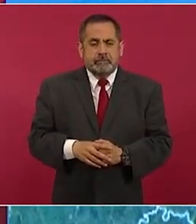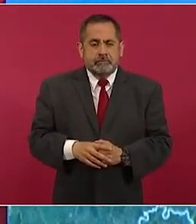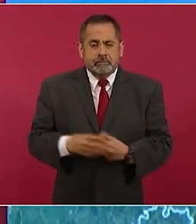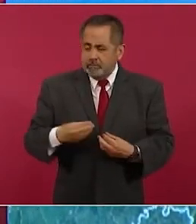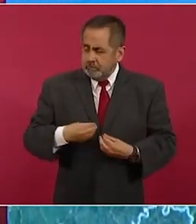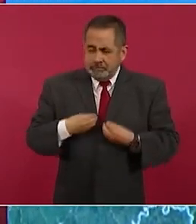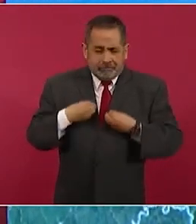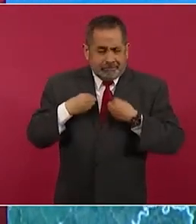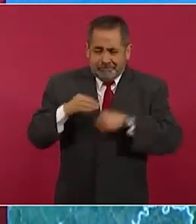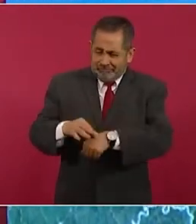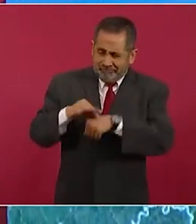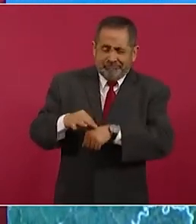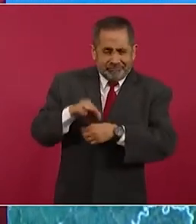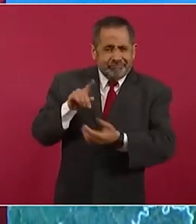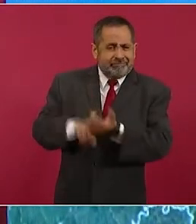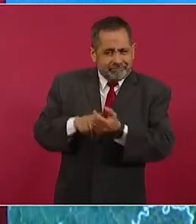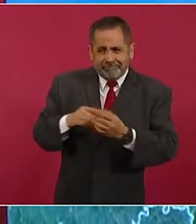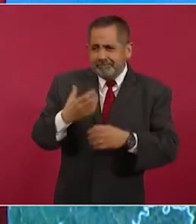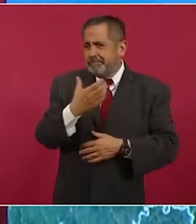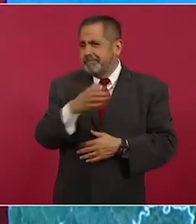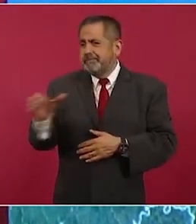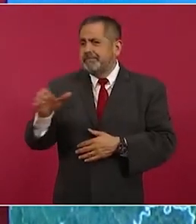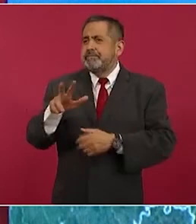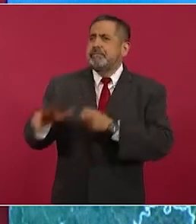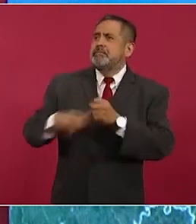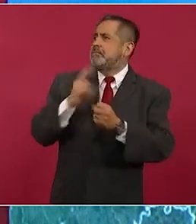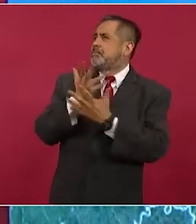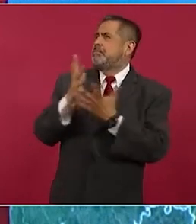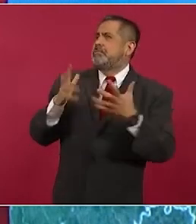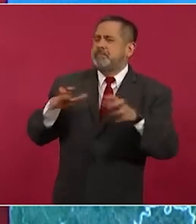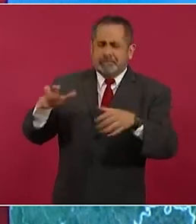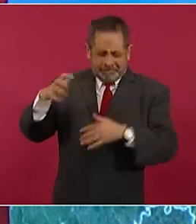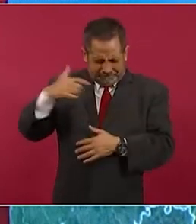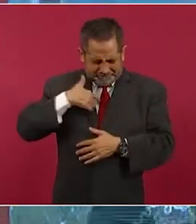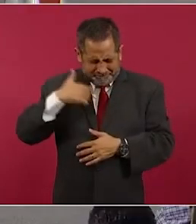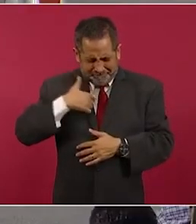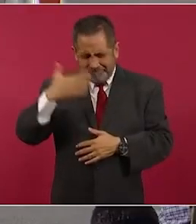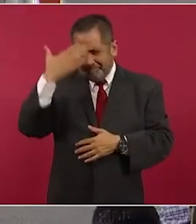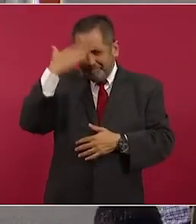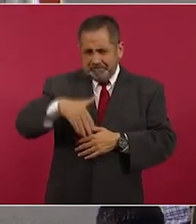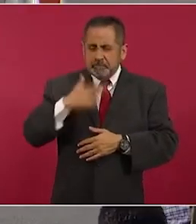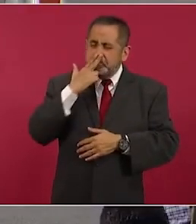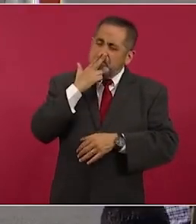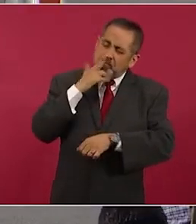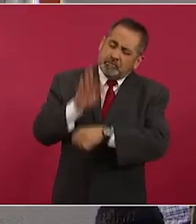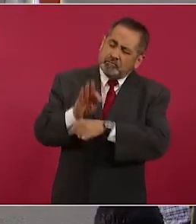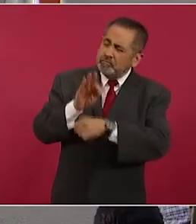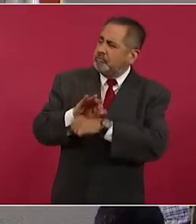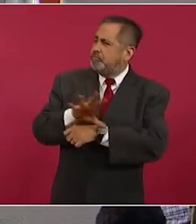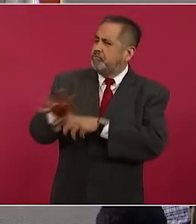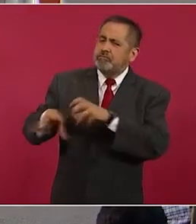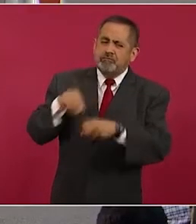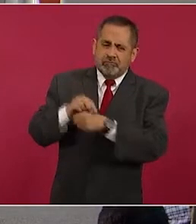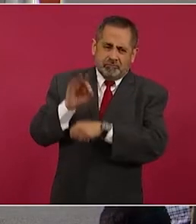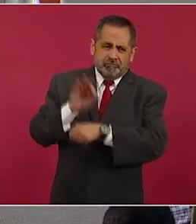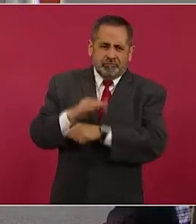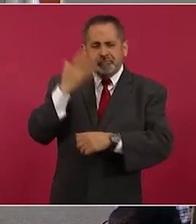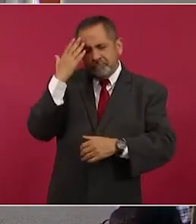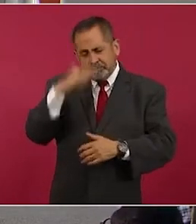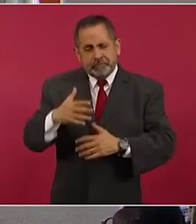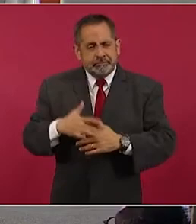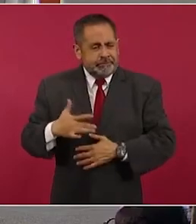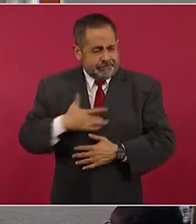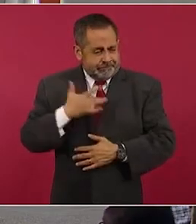vivimos en la naturaleza, sabemos proteger, cuidar la naturaleza, es una